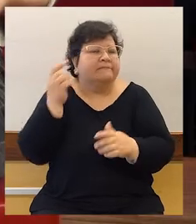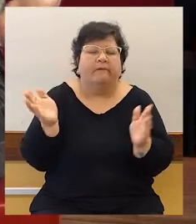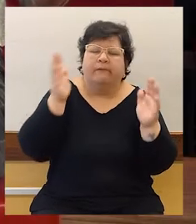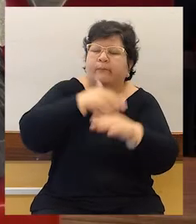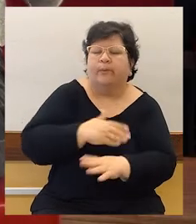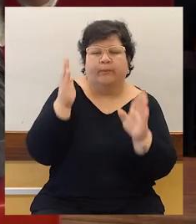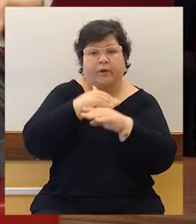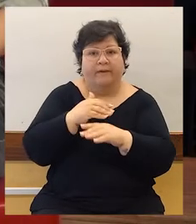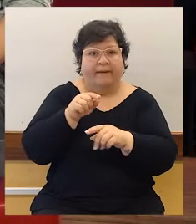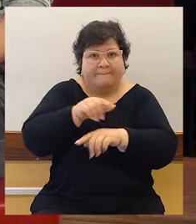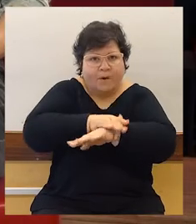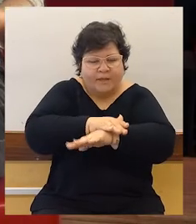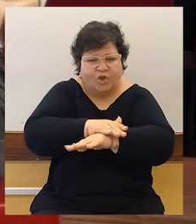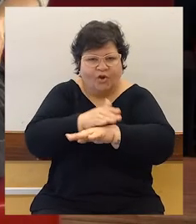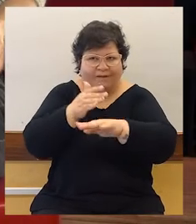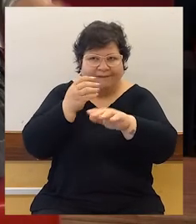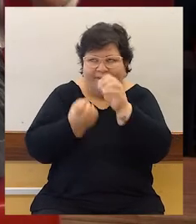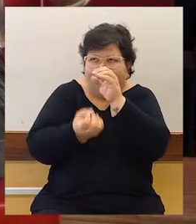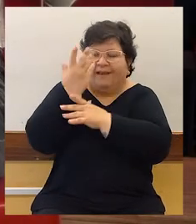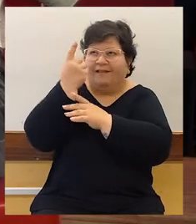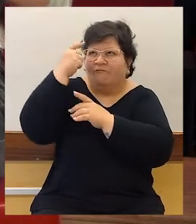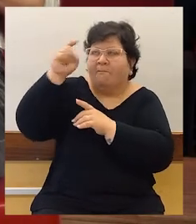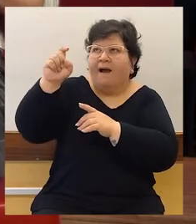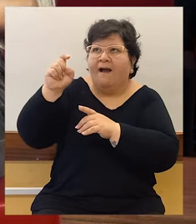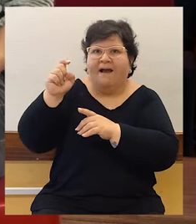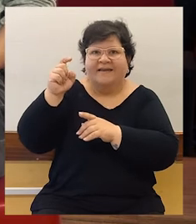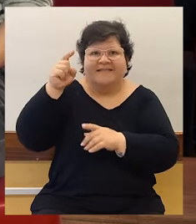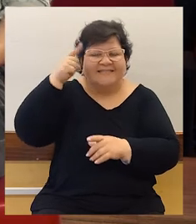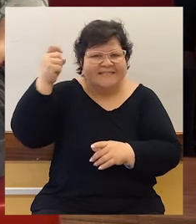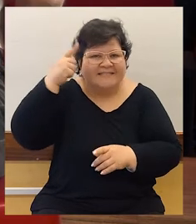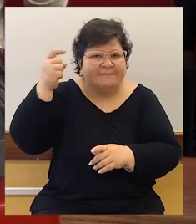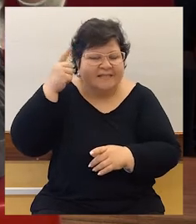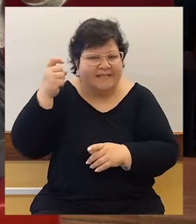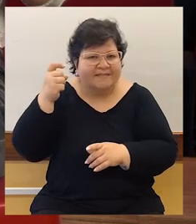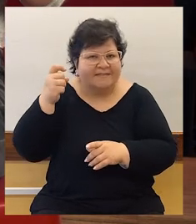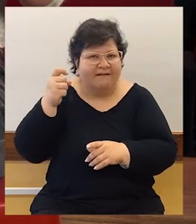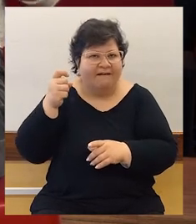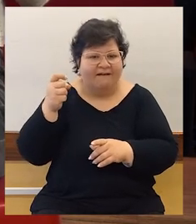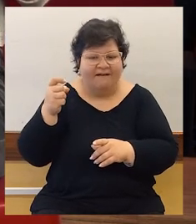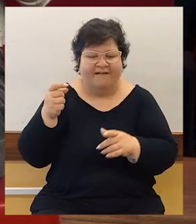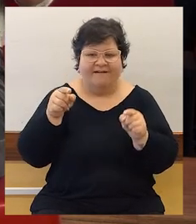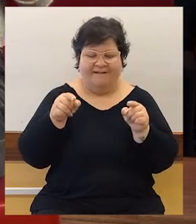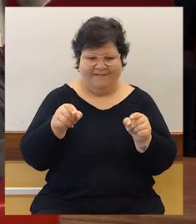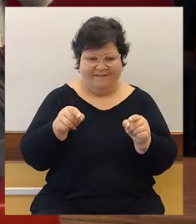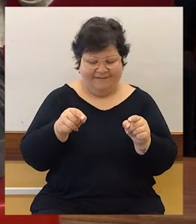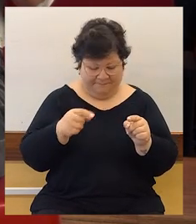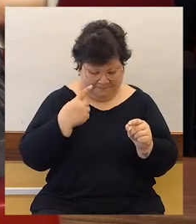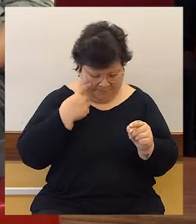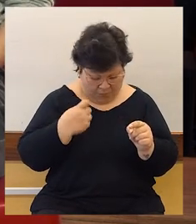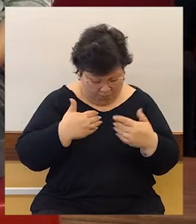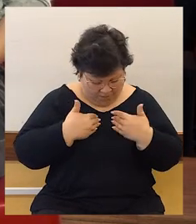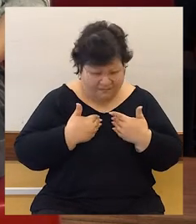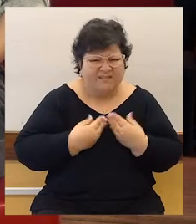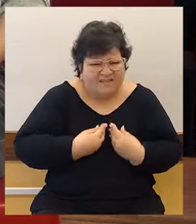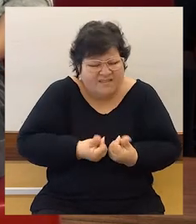el acto creativo y esa experiencia nos saca un poco de eso y hay un reencuentro en realidad con lo que uno siente